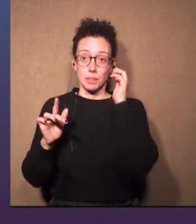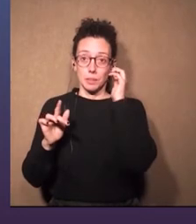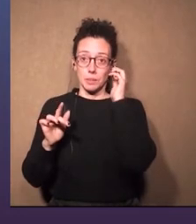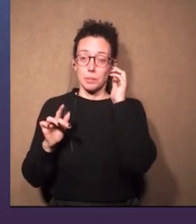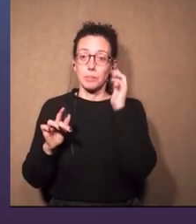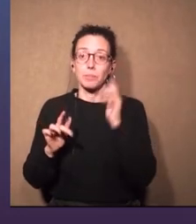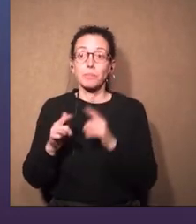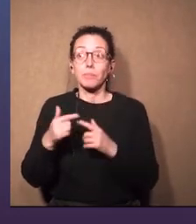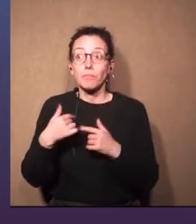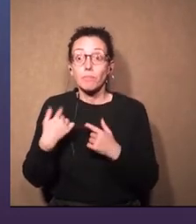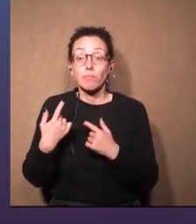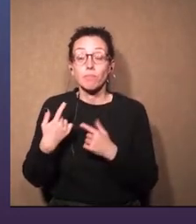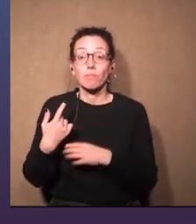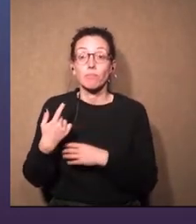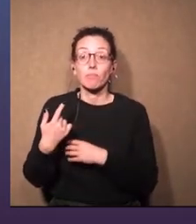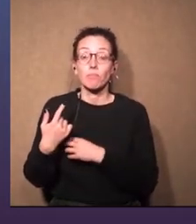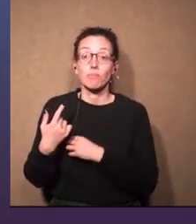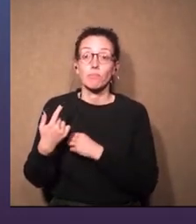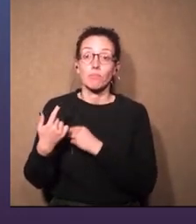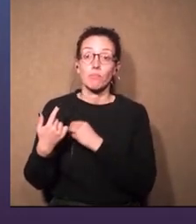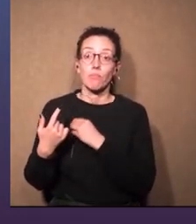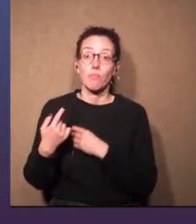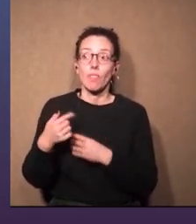me sigue